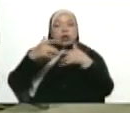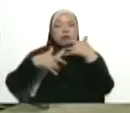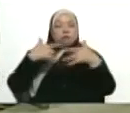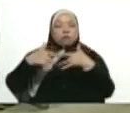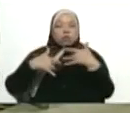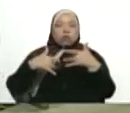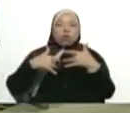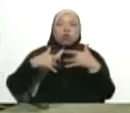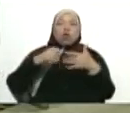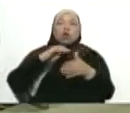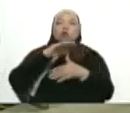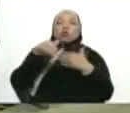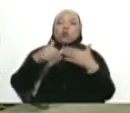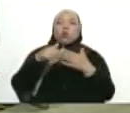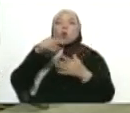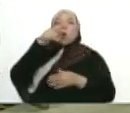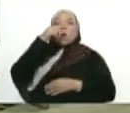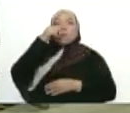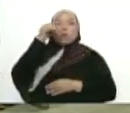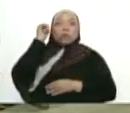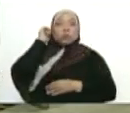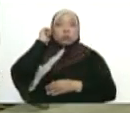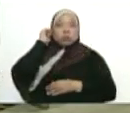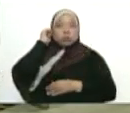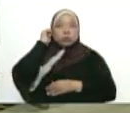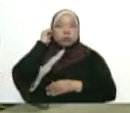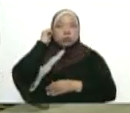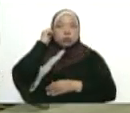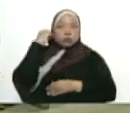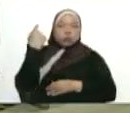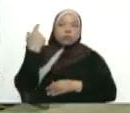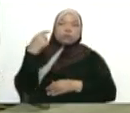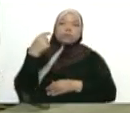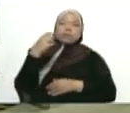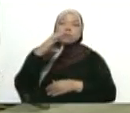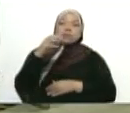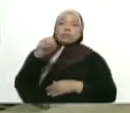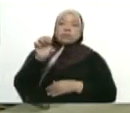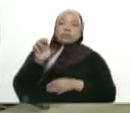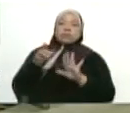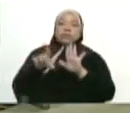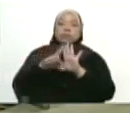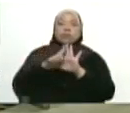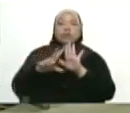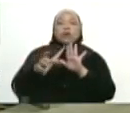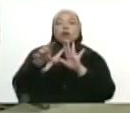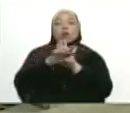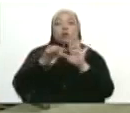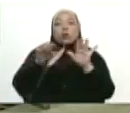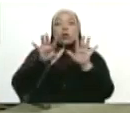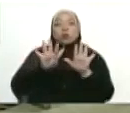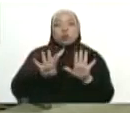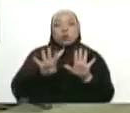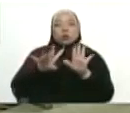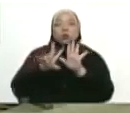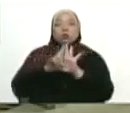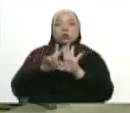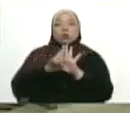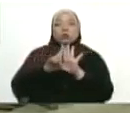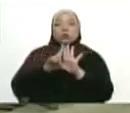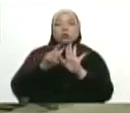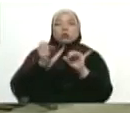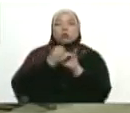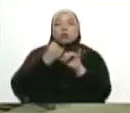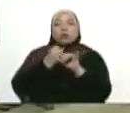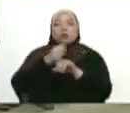todo venezolano o venezolana que reúna los requisitos previstos en el artículo 9 de la Ley Orgánica